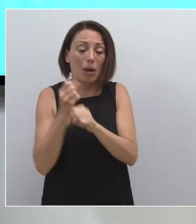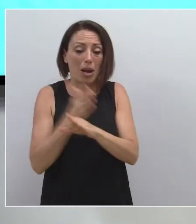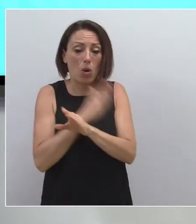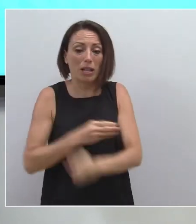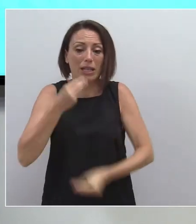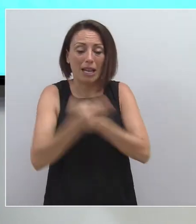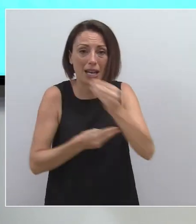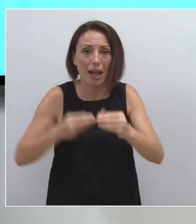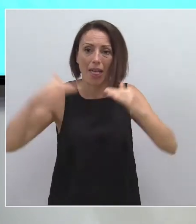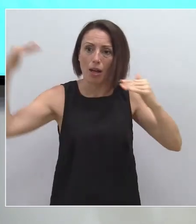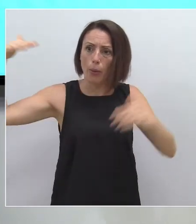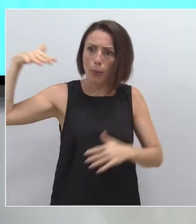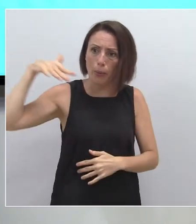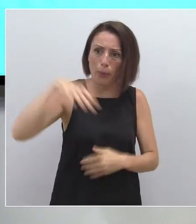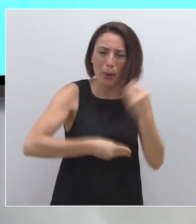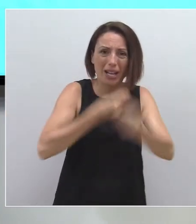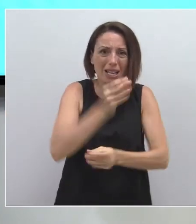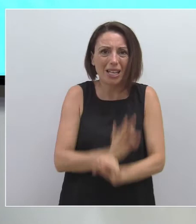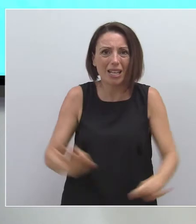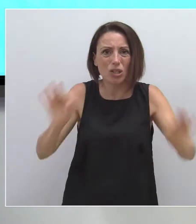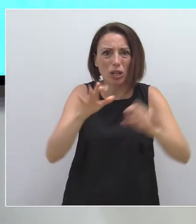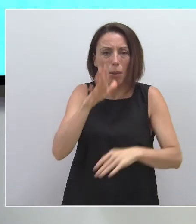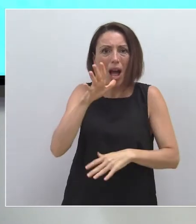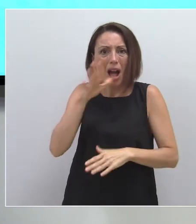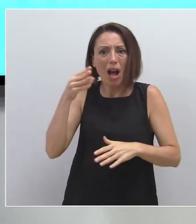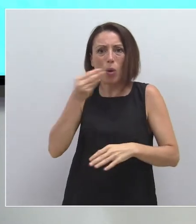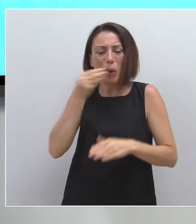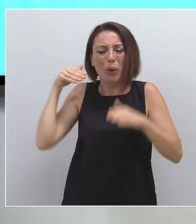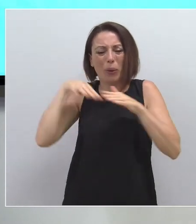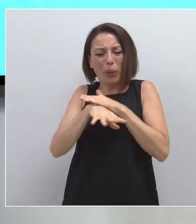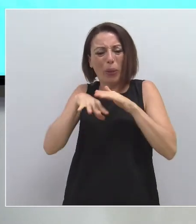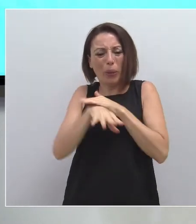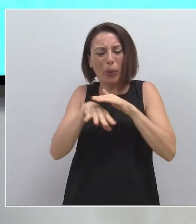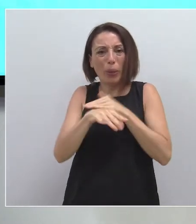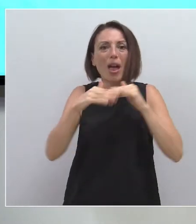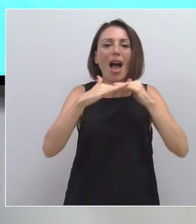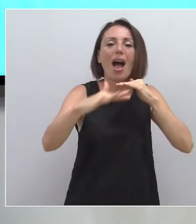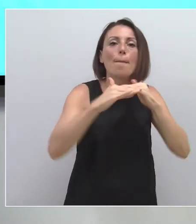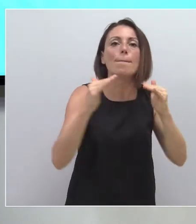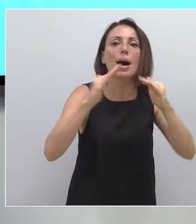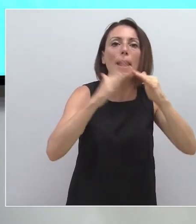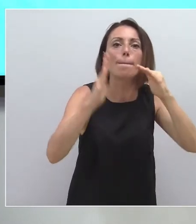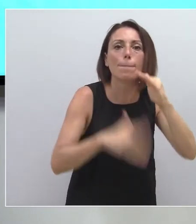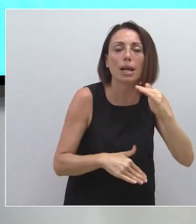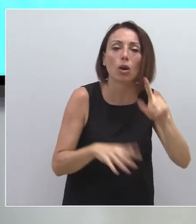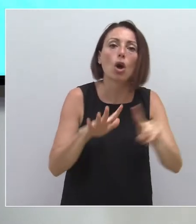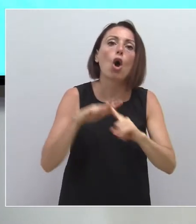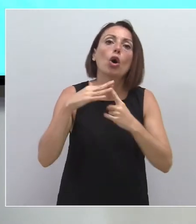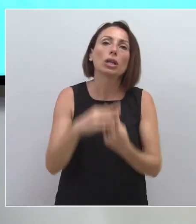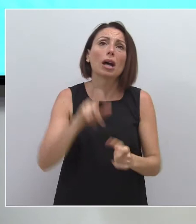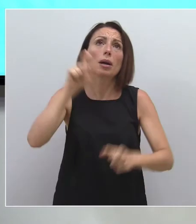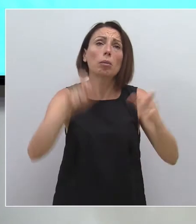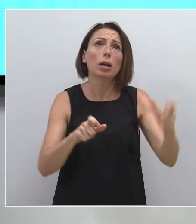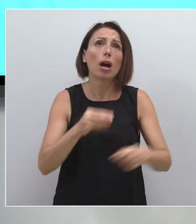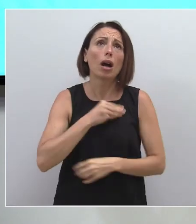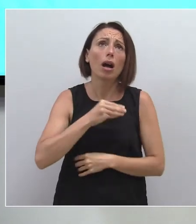diferentes ramblas para evitar que esas escorrentías, esos sedimentos, esa tierra acaben en el mar menor. Y volverán las lamentaciones. Por lo tanto,